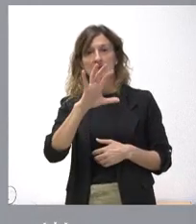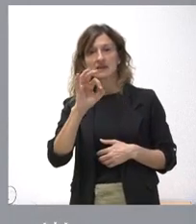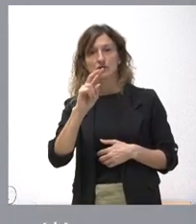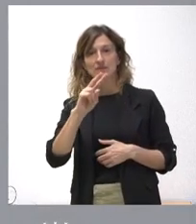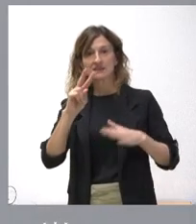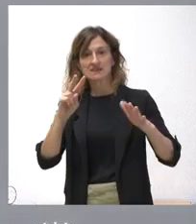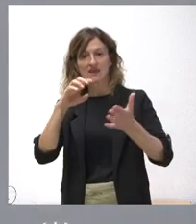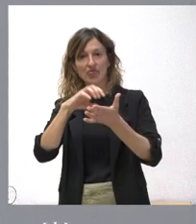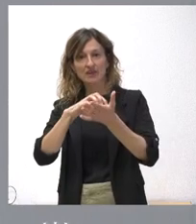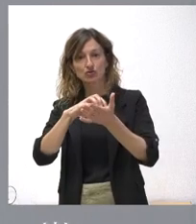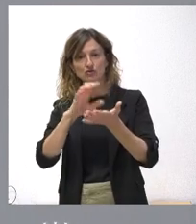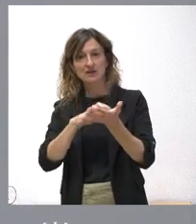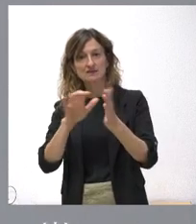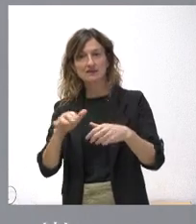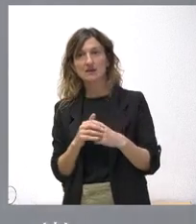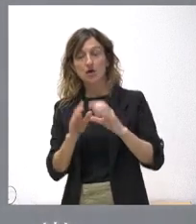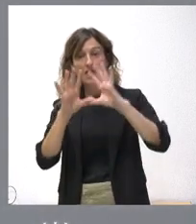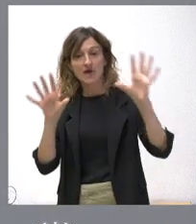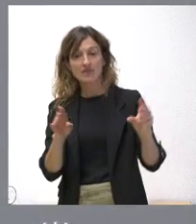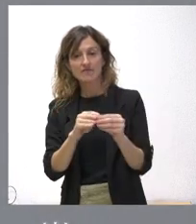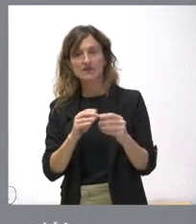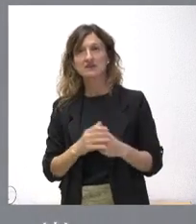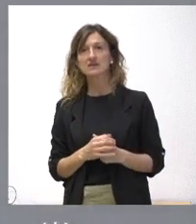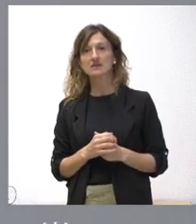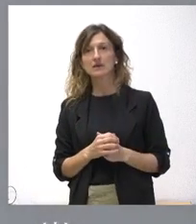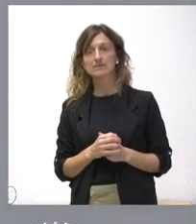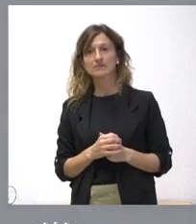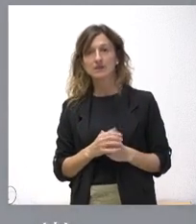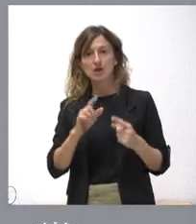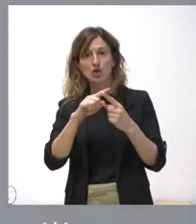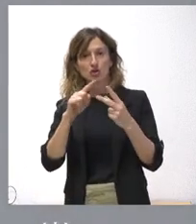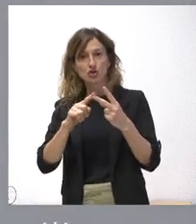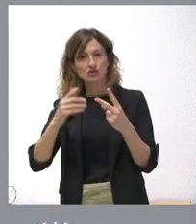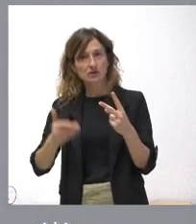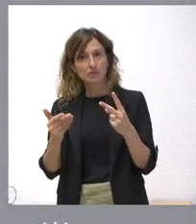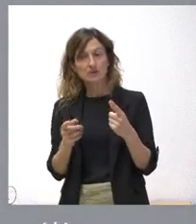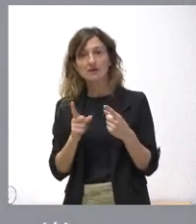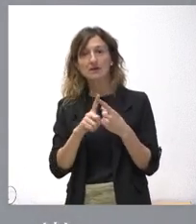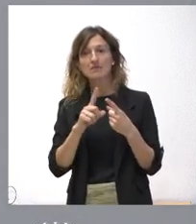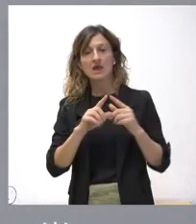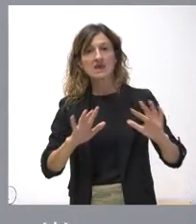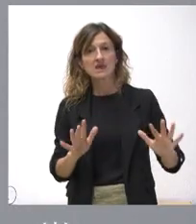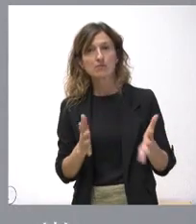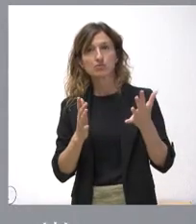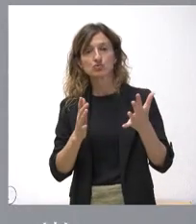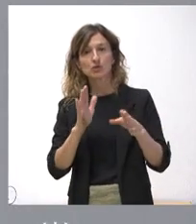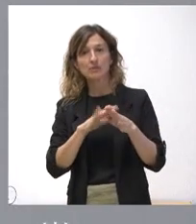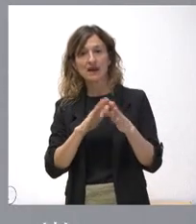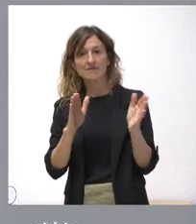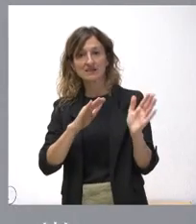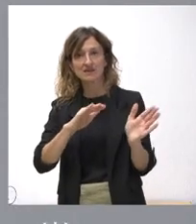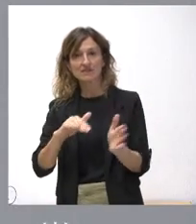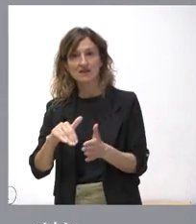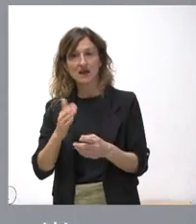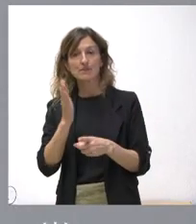educativos de la comunidad. En definitiva, como ven ustedes, dos grandes ejes. Por un lado, el impulso para la fase final para